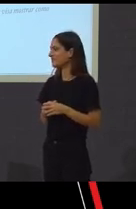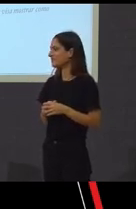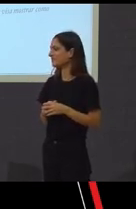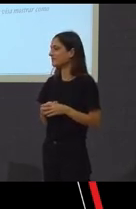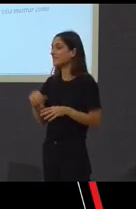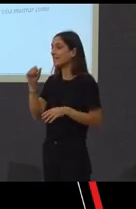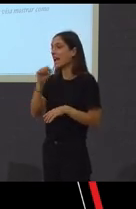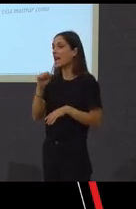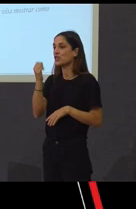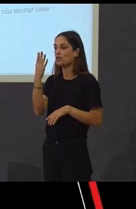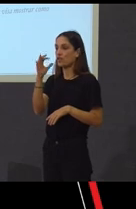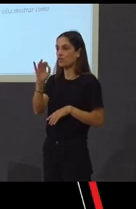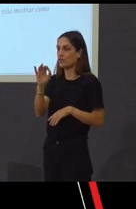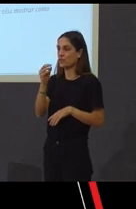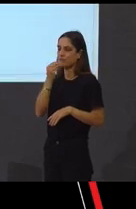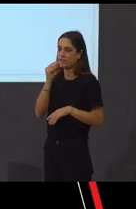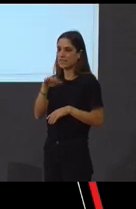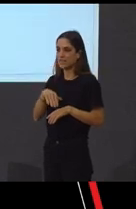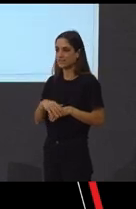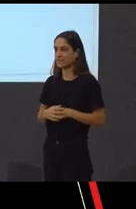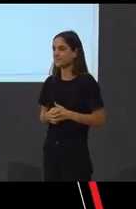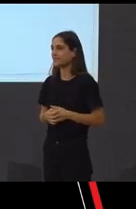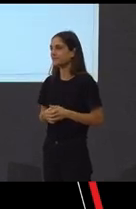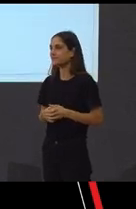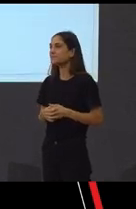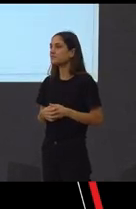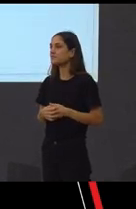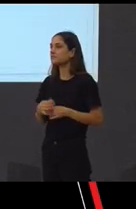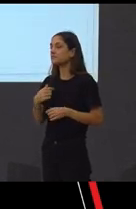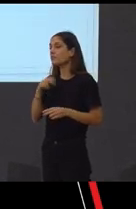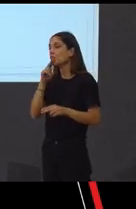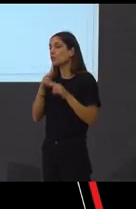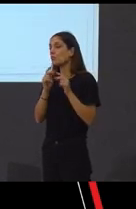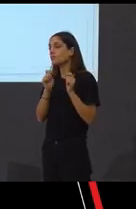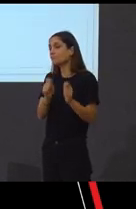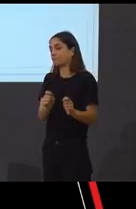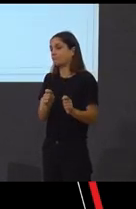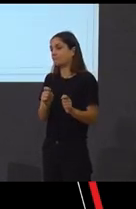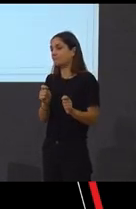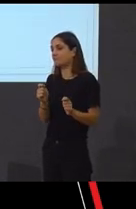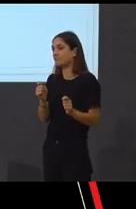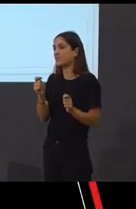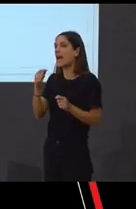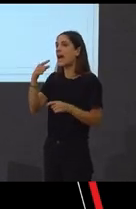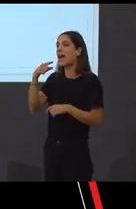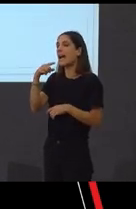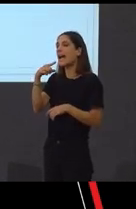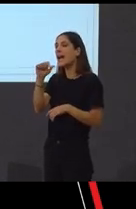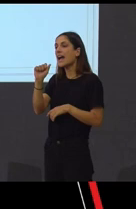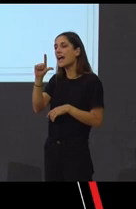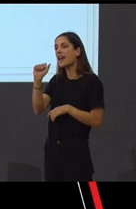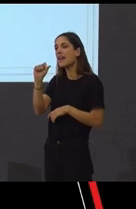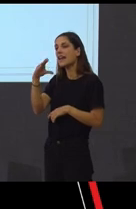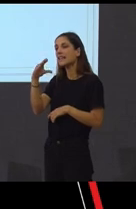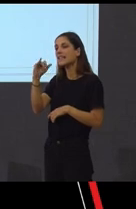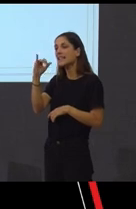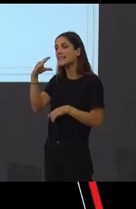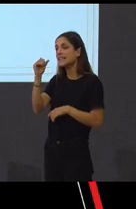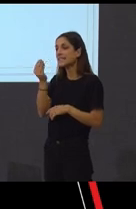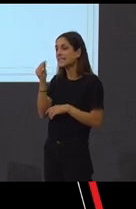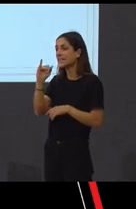Anos 50, fantástico. É o que eu chamei galaiquismo e súa alternidade. Galaiquismo sería o discurso